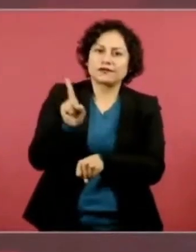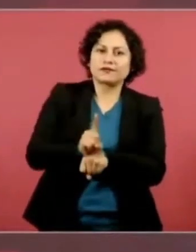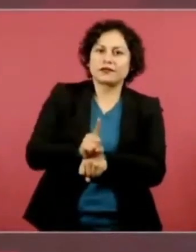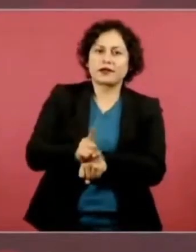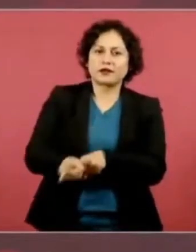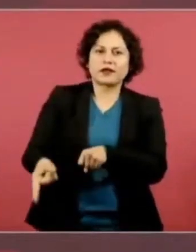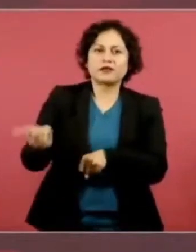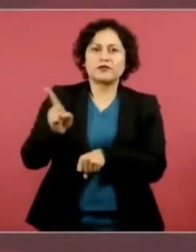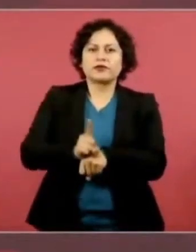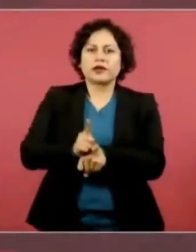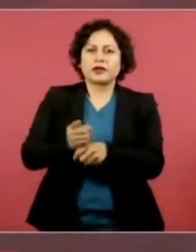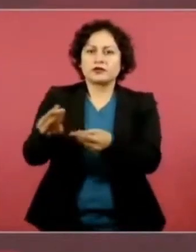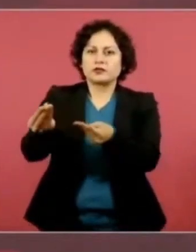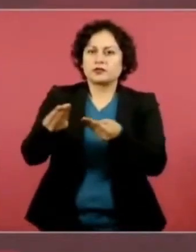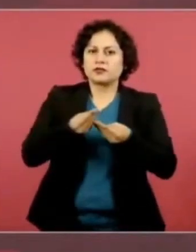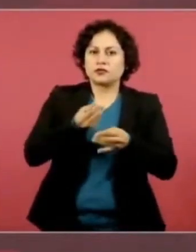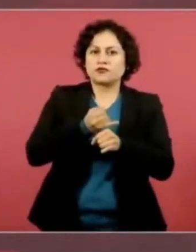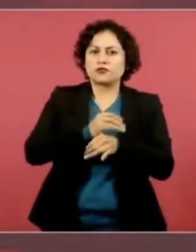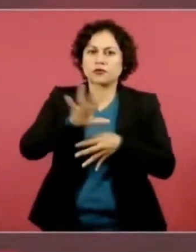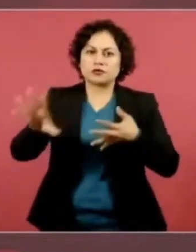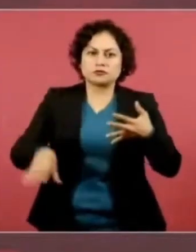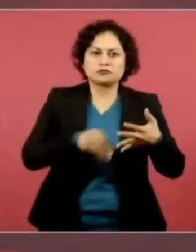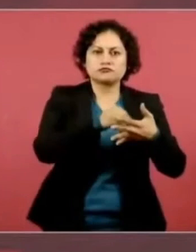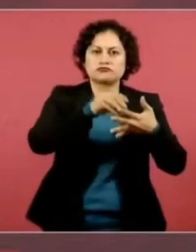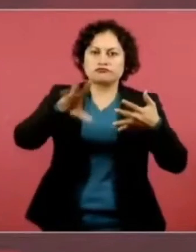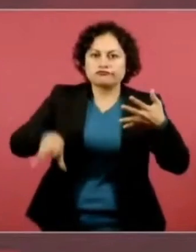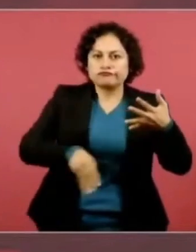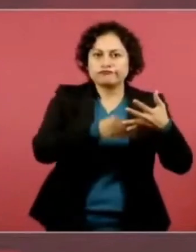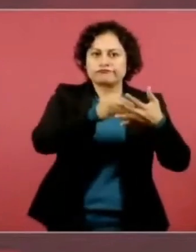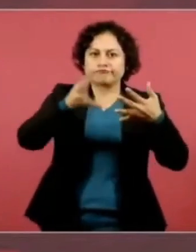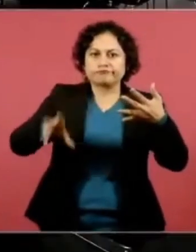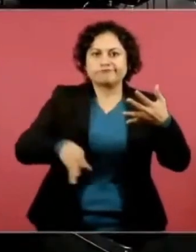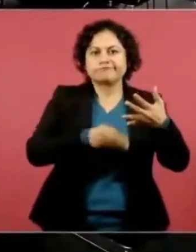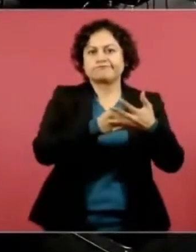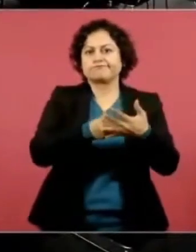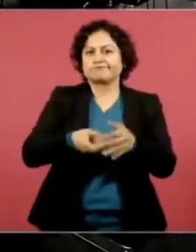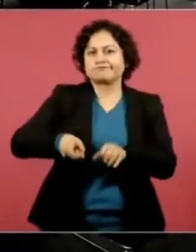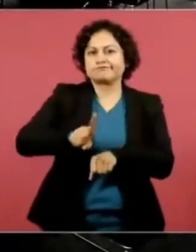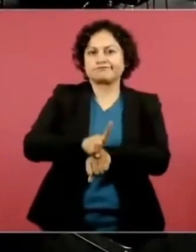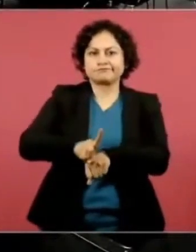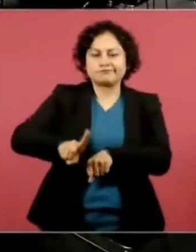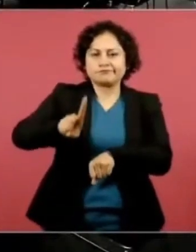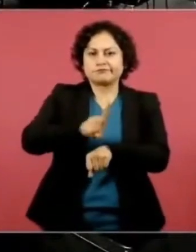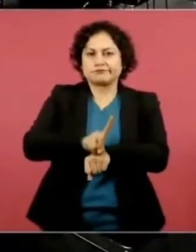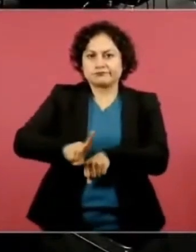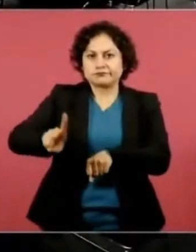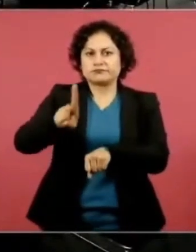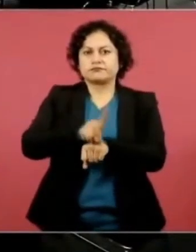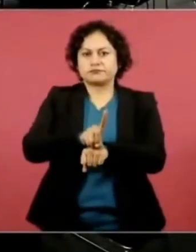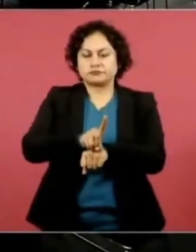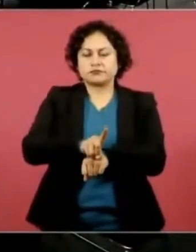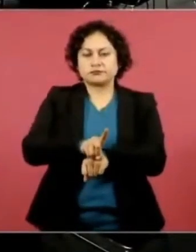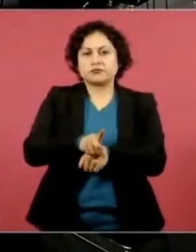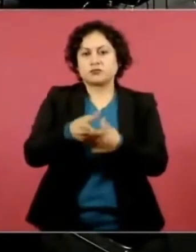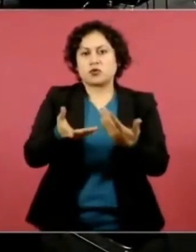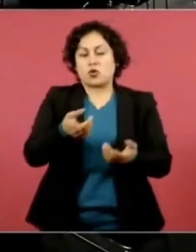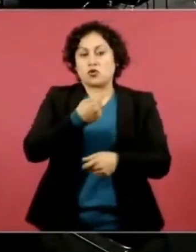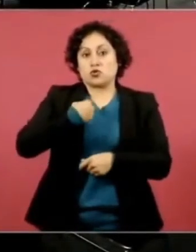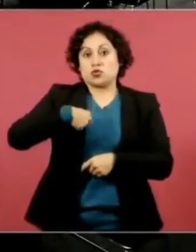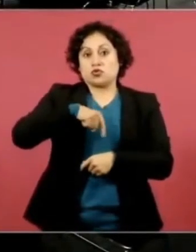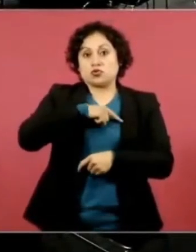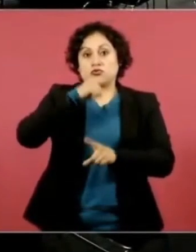registros. Y lo que tenemos que buscar es